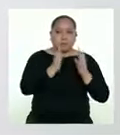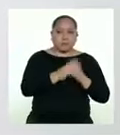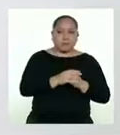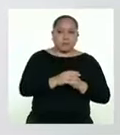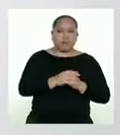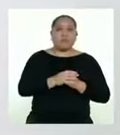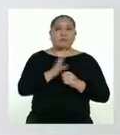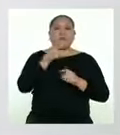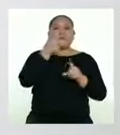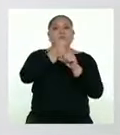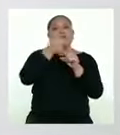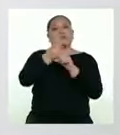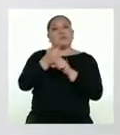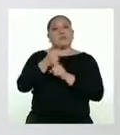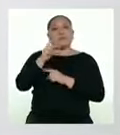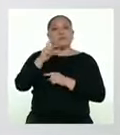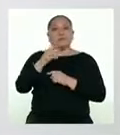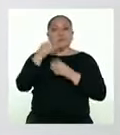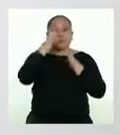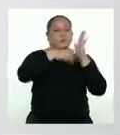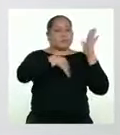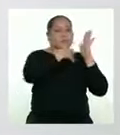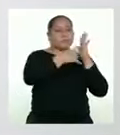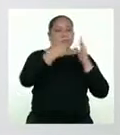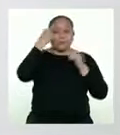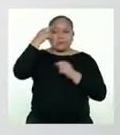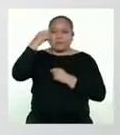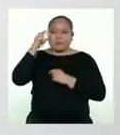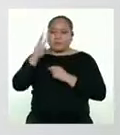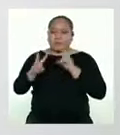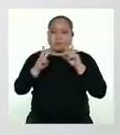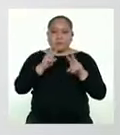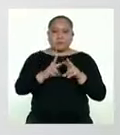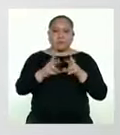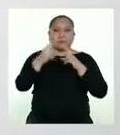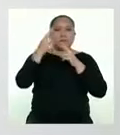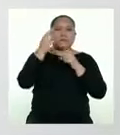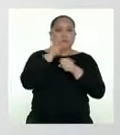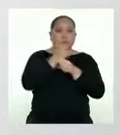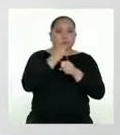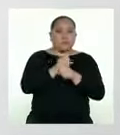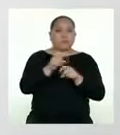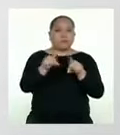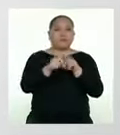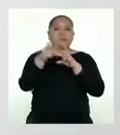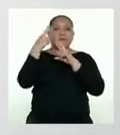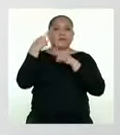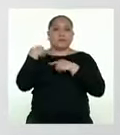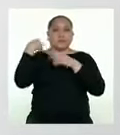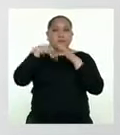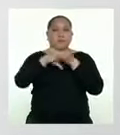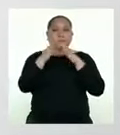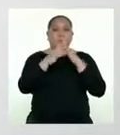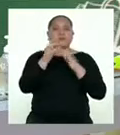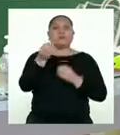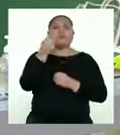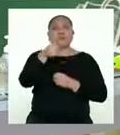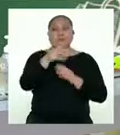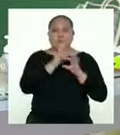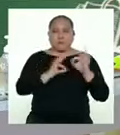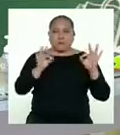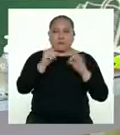propias rutinas considerando el trabajo y las responsabilidades del hogar. ¿Por qué creen que se destaca esta idea?